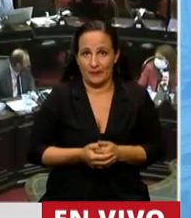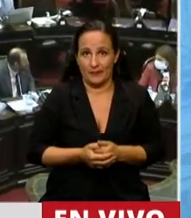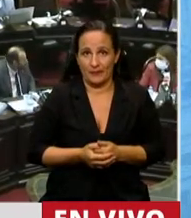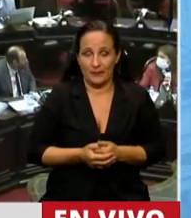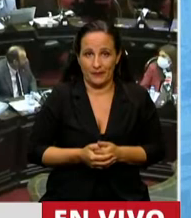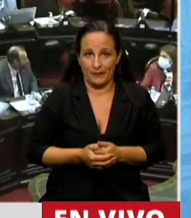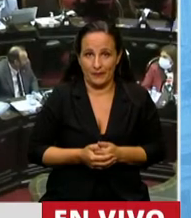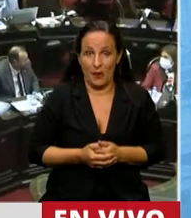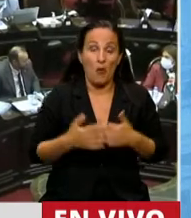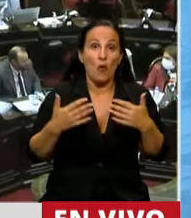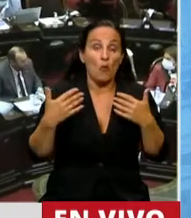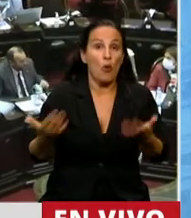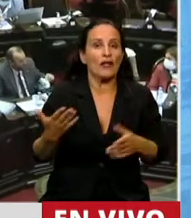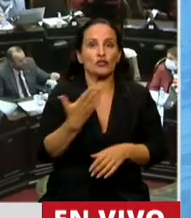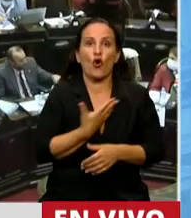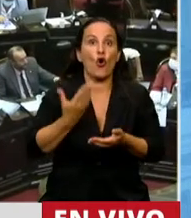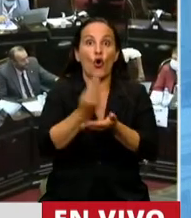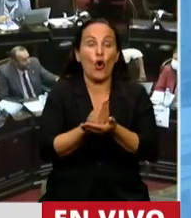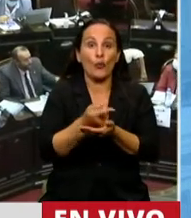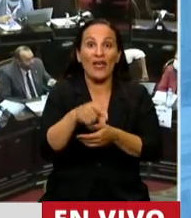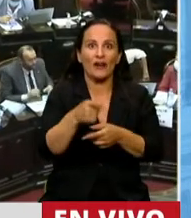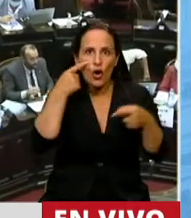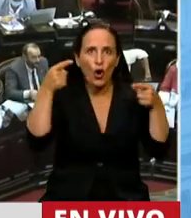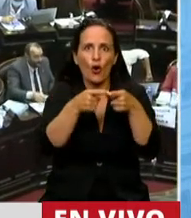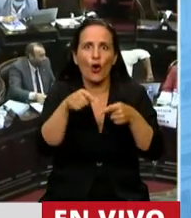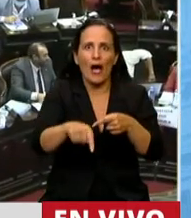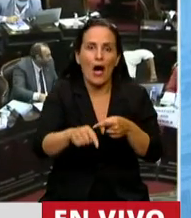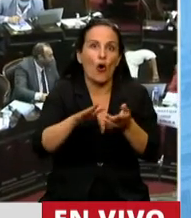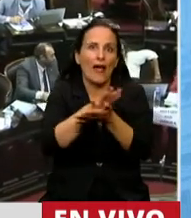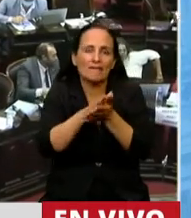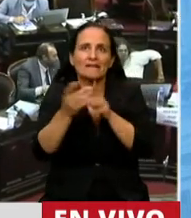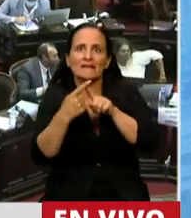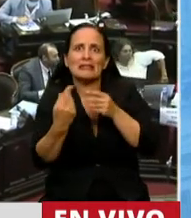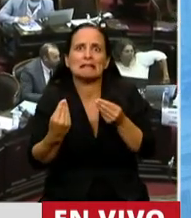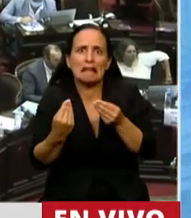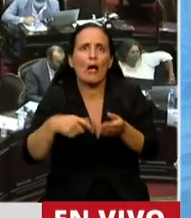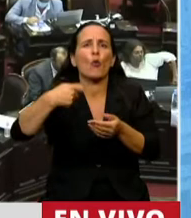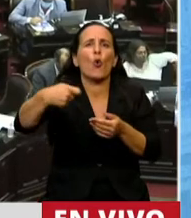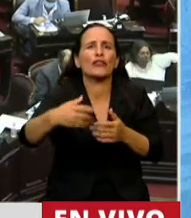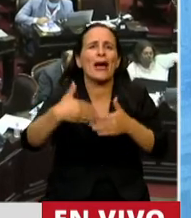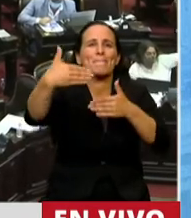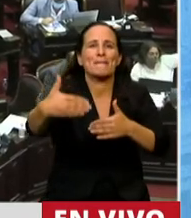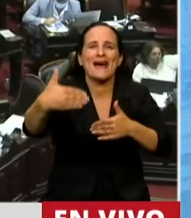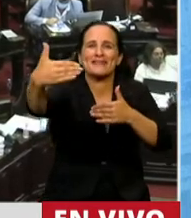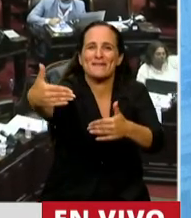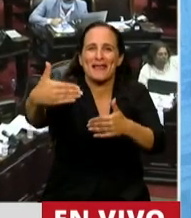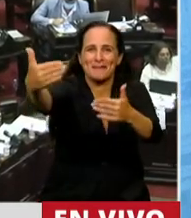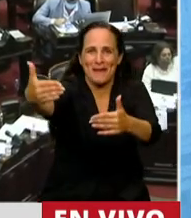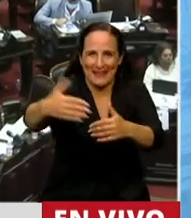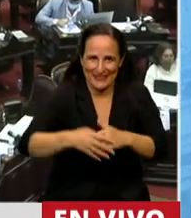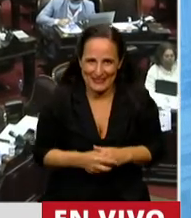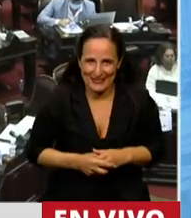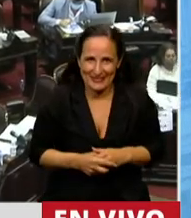objetivos principales del gobierno en la negociación en la que se encuentra es extender las cuotas al plazo de las cuotas a pagar,